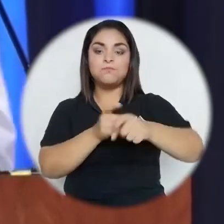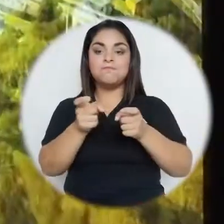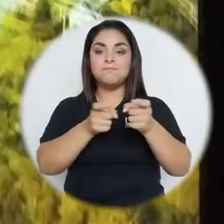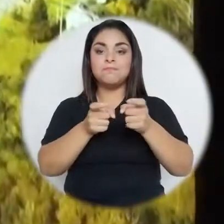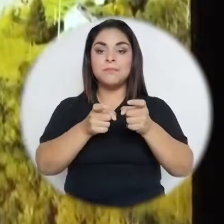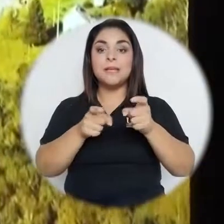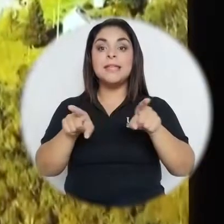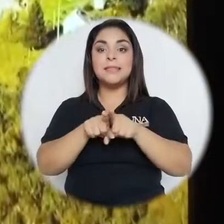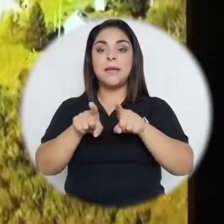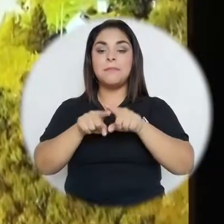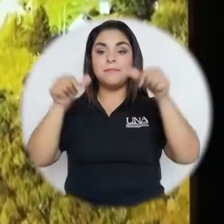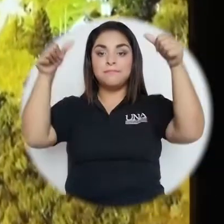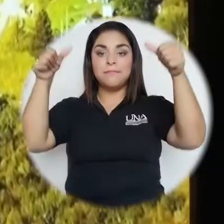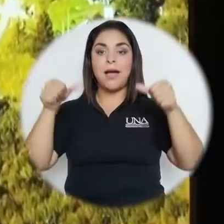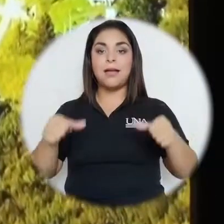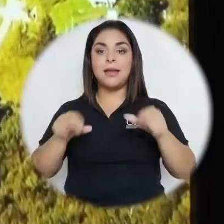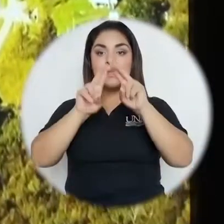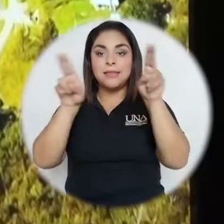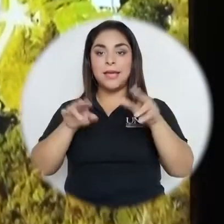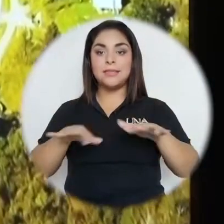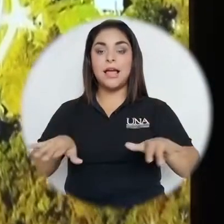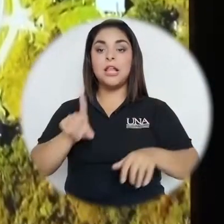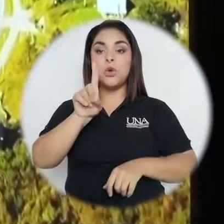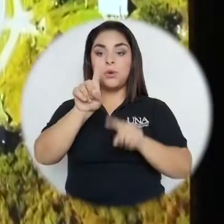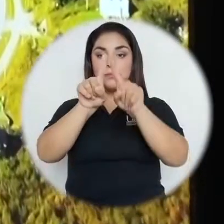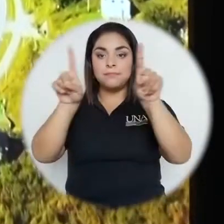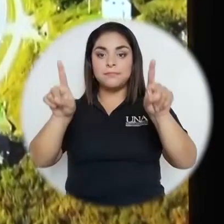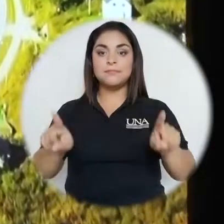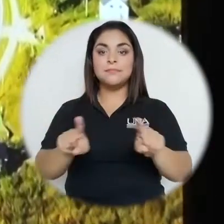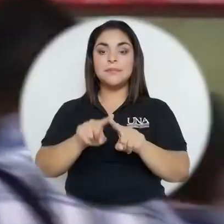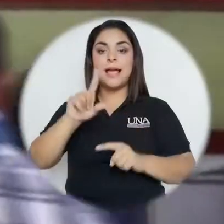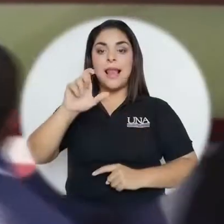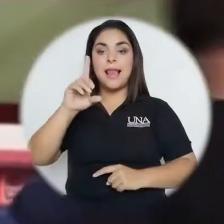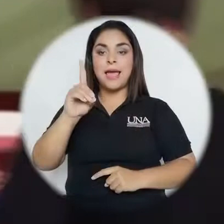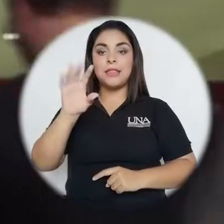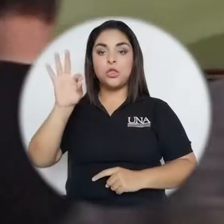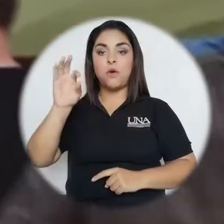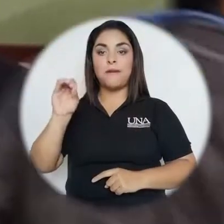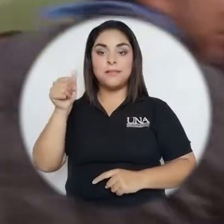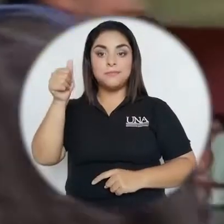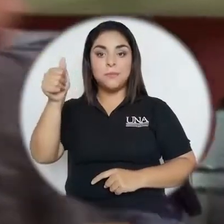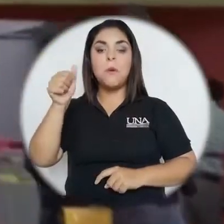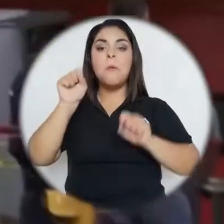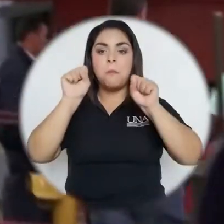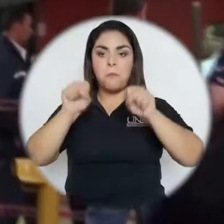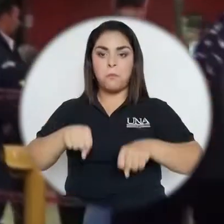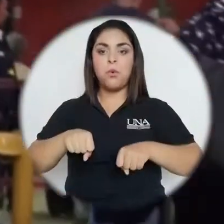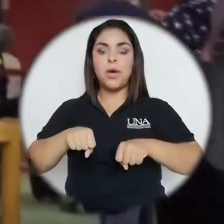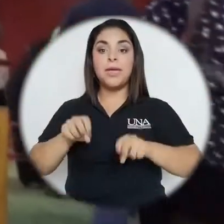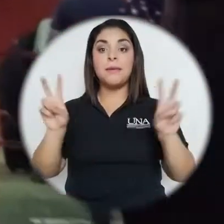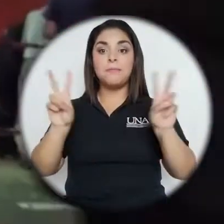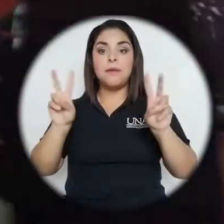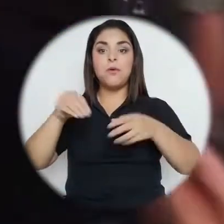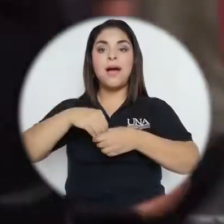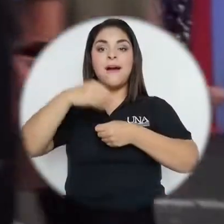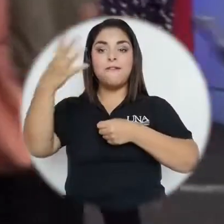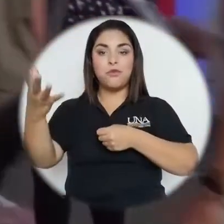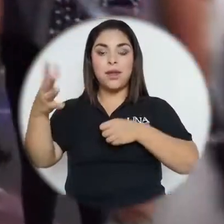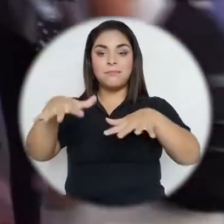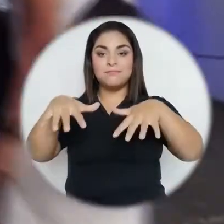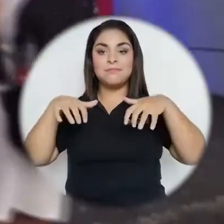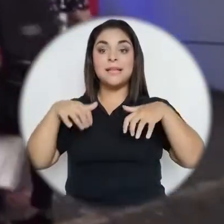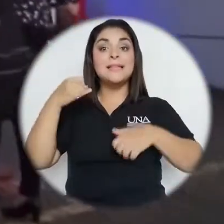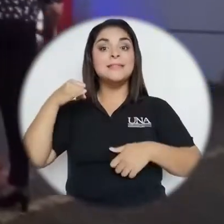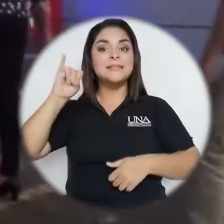digital, inclusive con una pantalla LED de 90 pulgadas, se puede transmitir afuera del auditorio en caso de